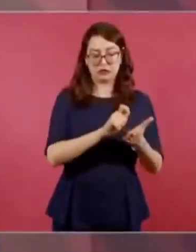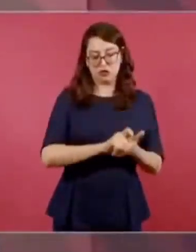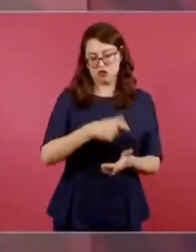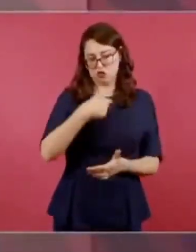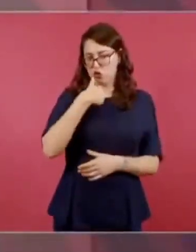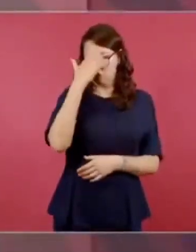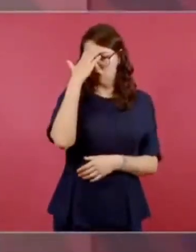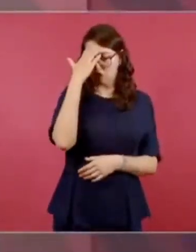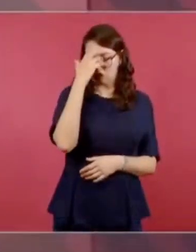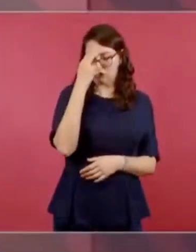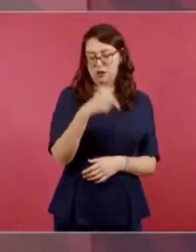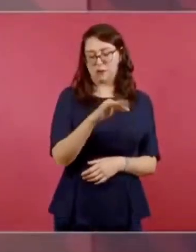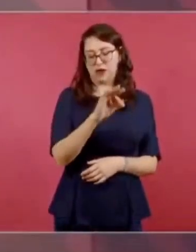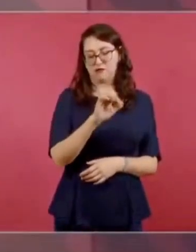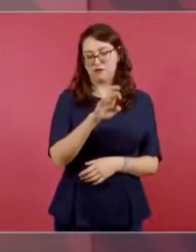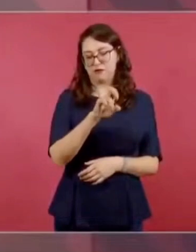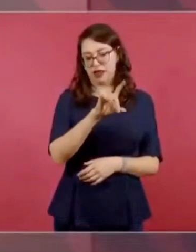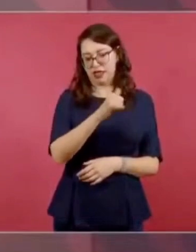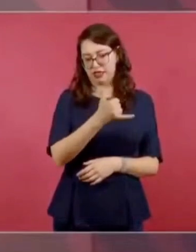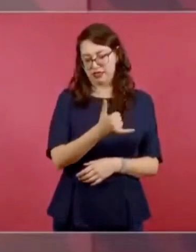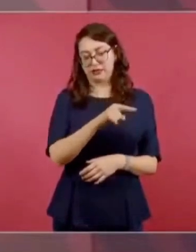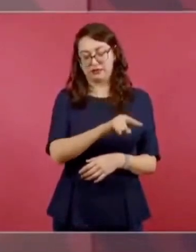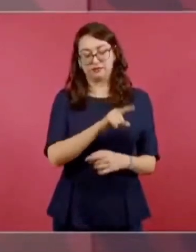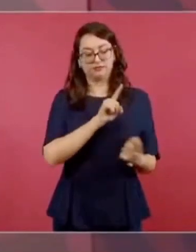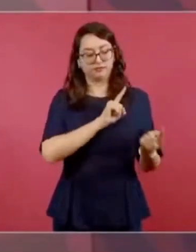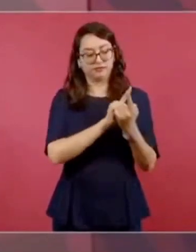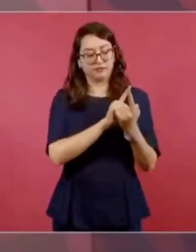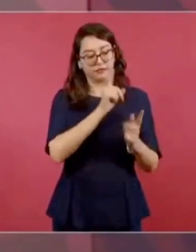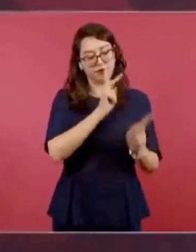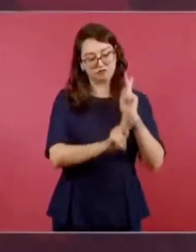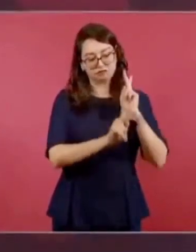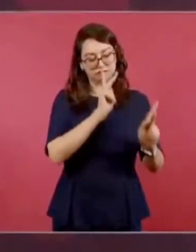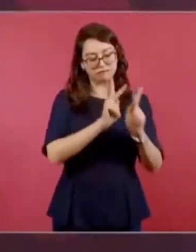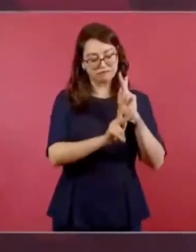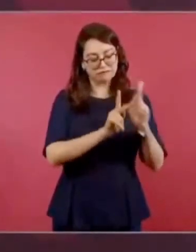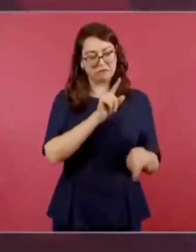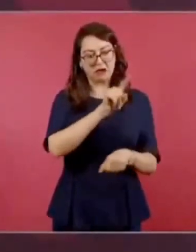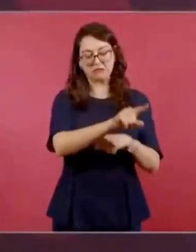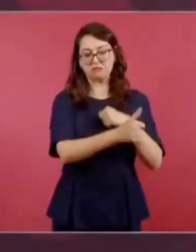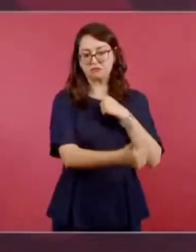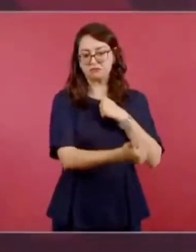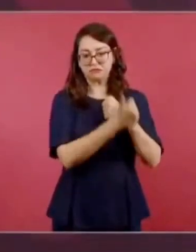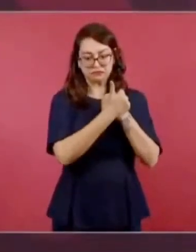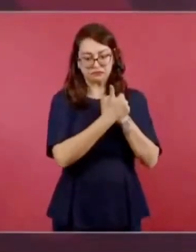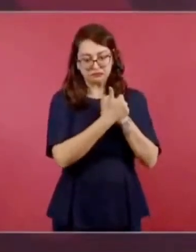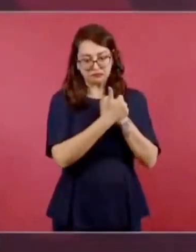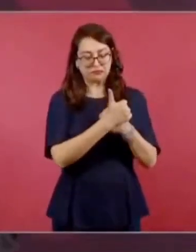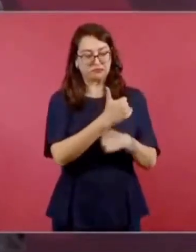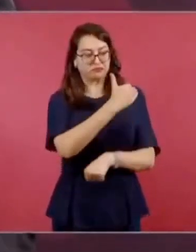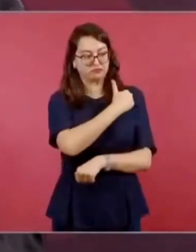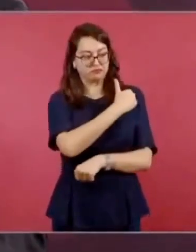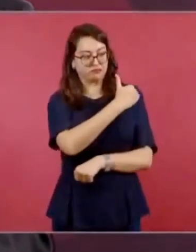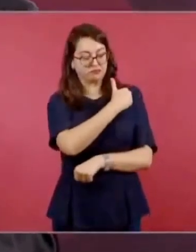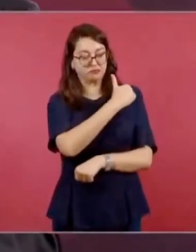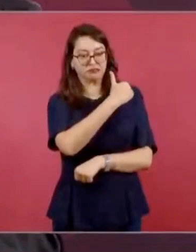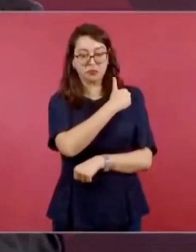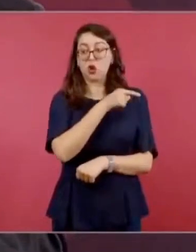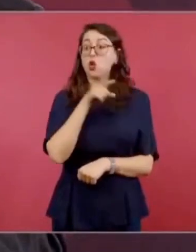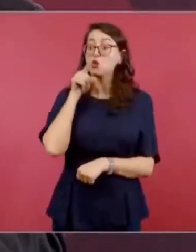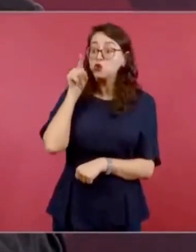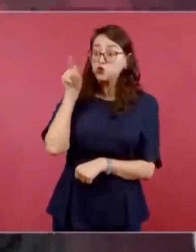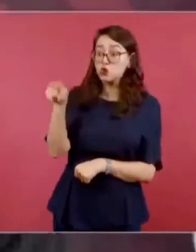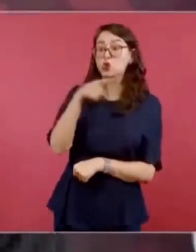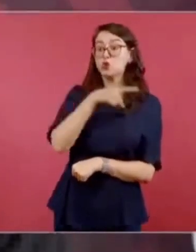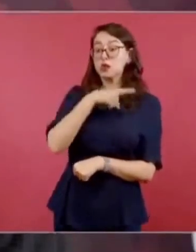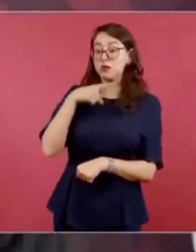en una de las ocasiones que platicamos me insistió mucho en que yo debía conocer